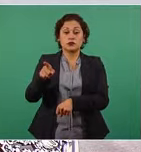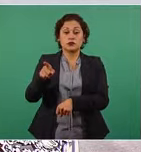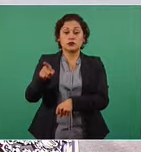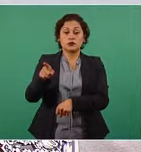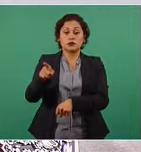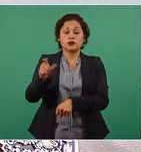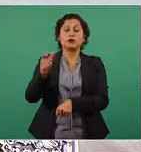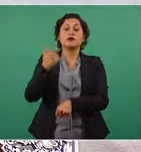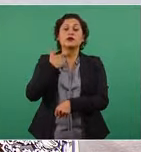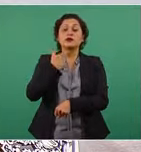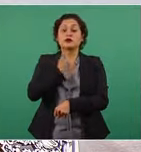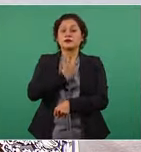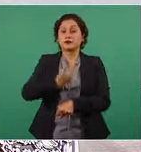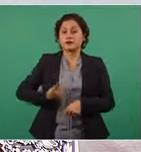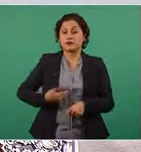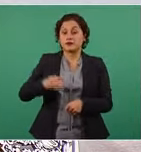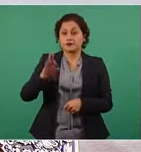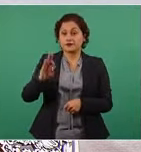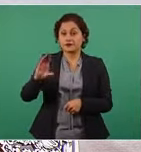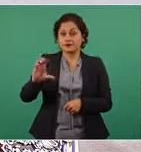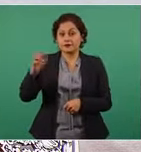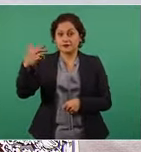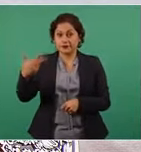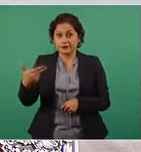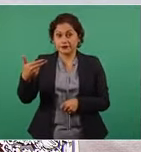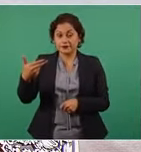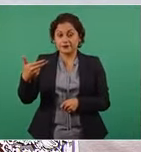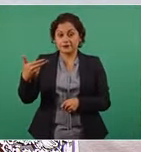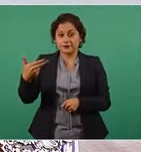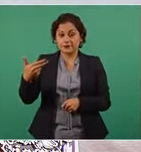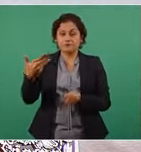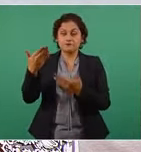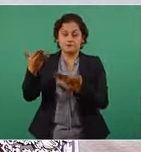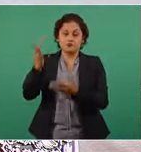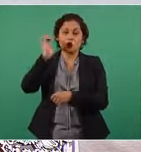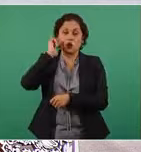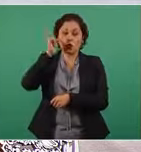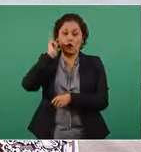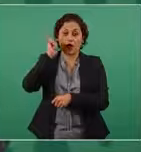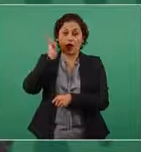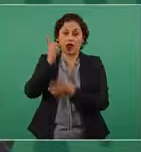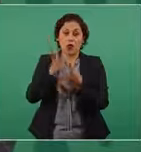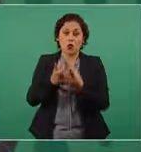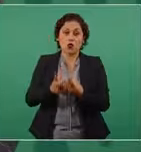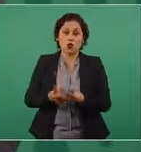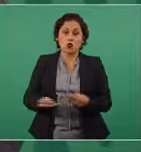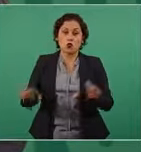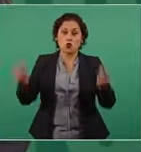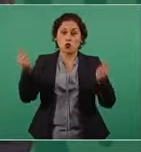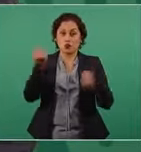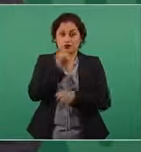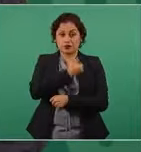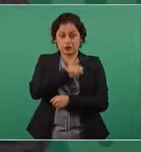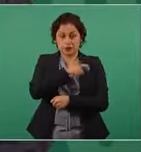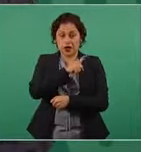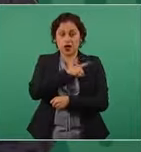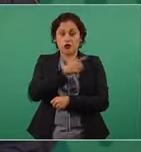expresidente Felipe Calderón. Deseo de manera sincera que